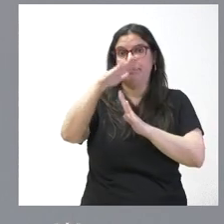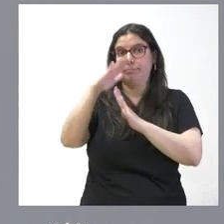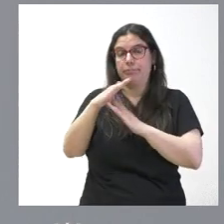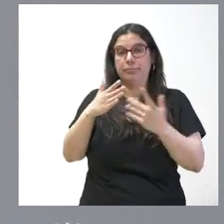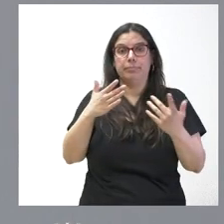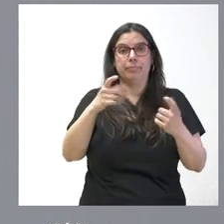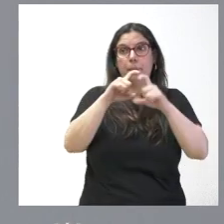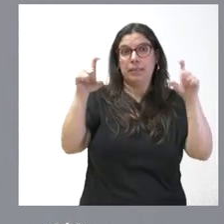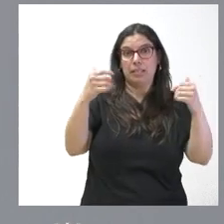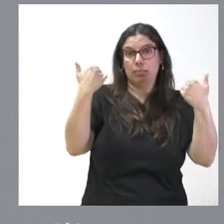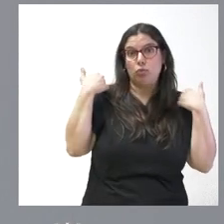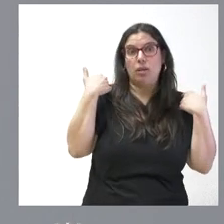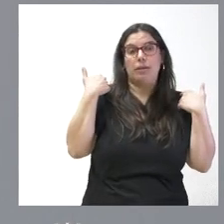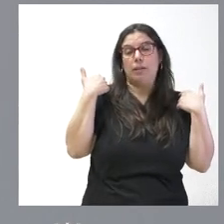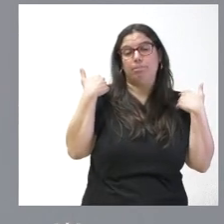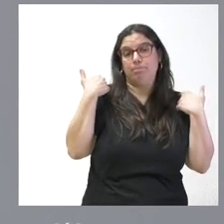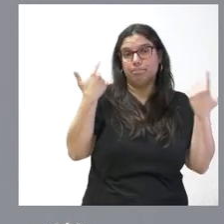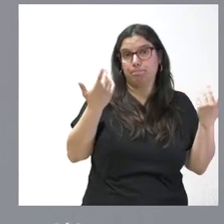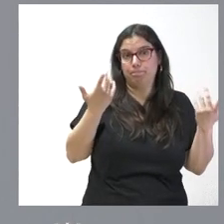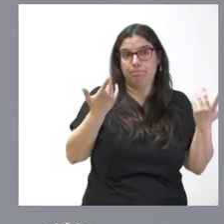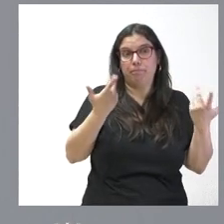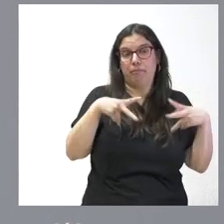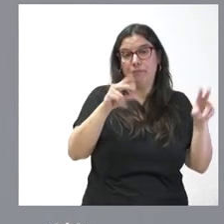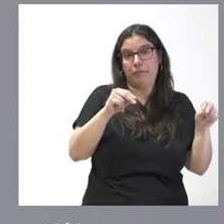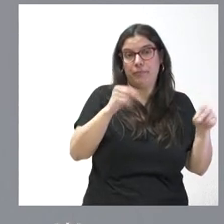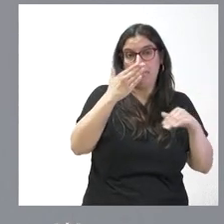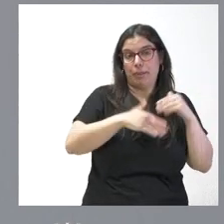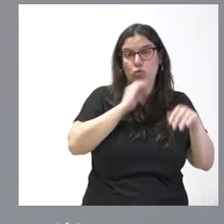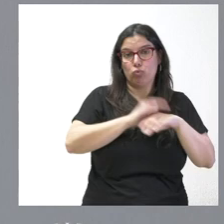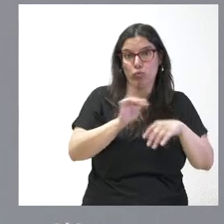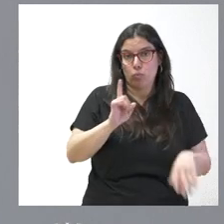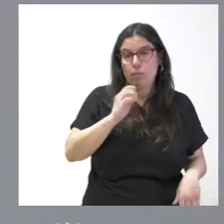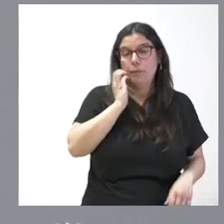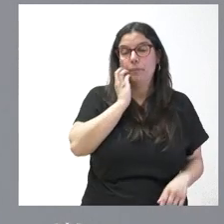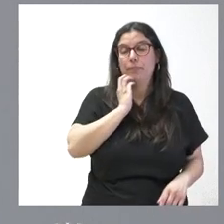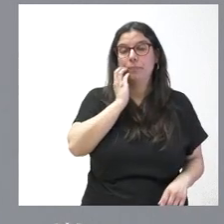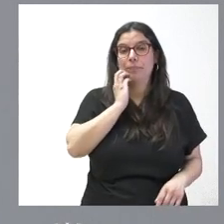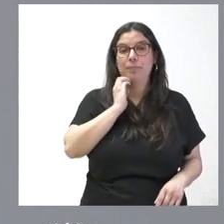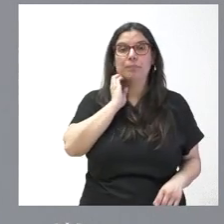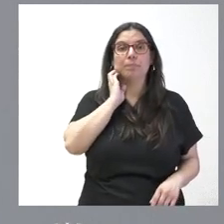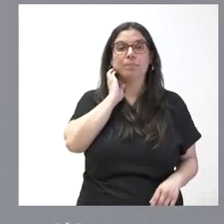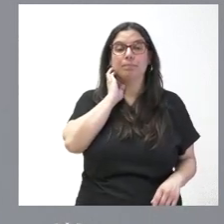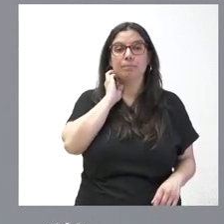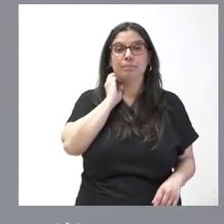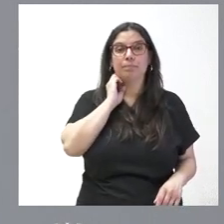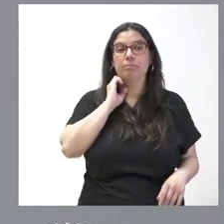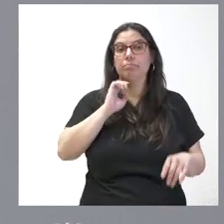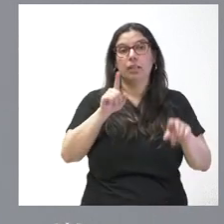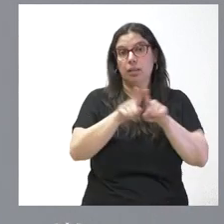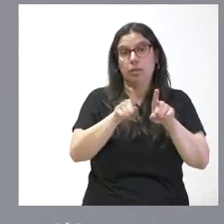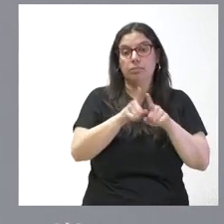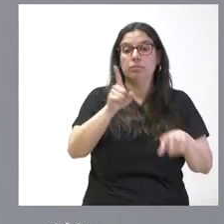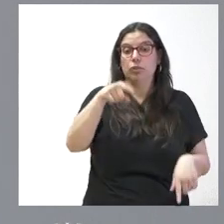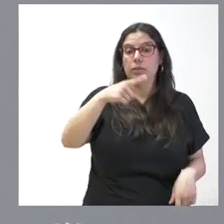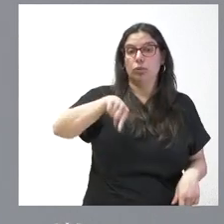contratista de la empresa adjudicataria pues no se ha finalizado en el plazo establecido pero también nosotros